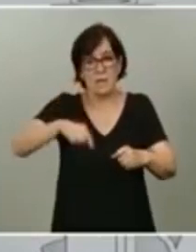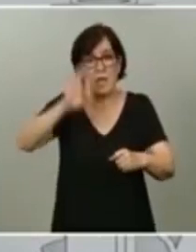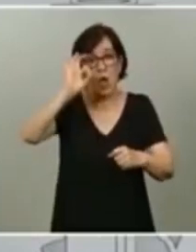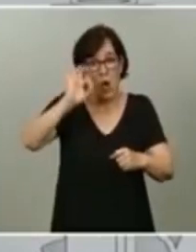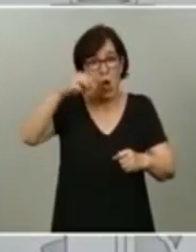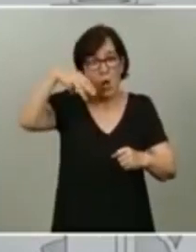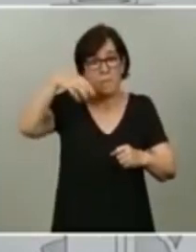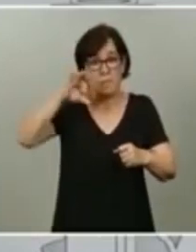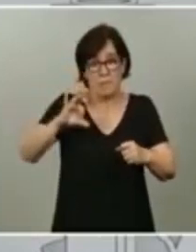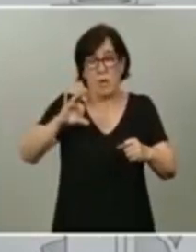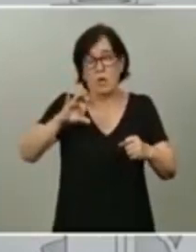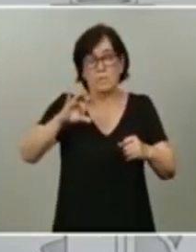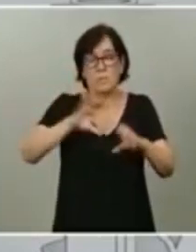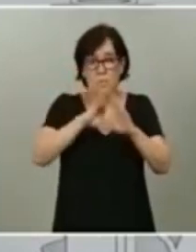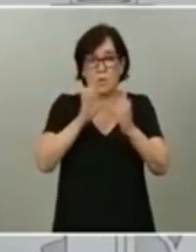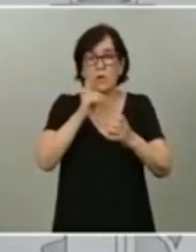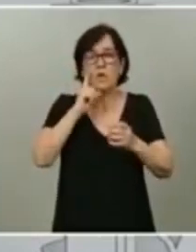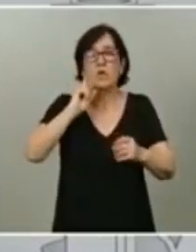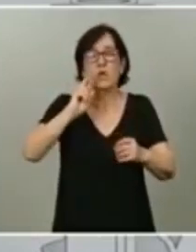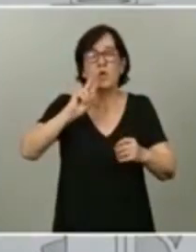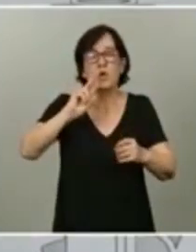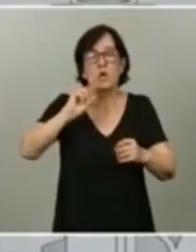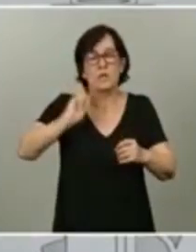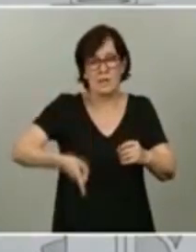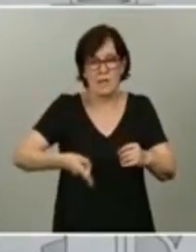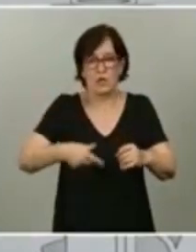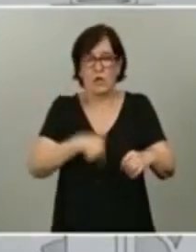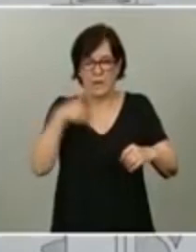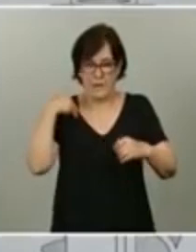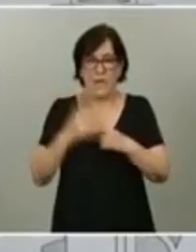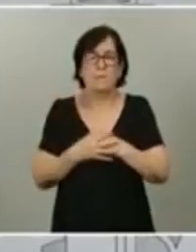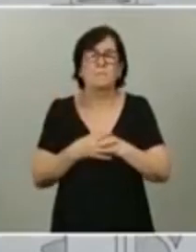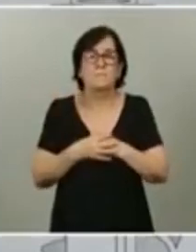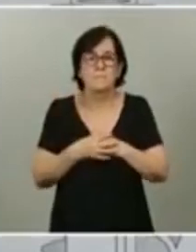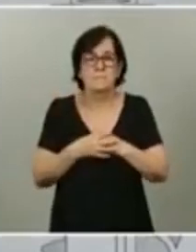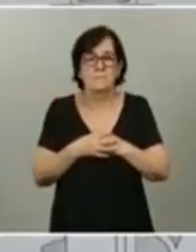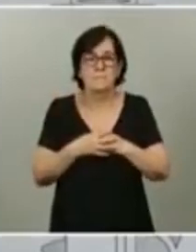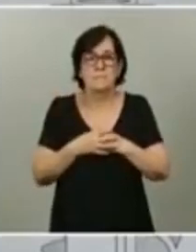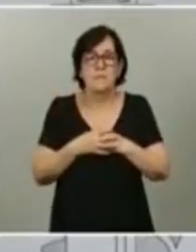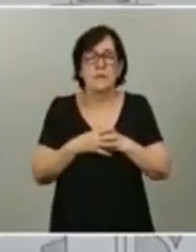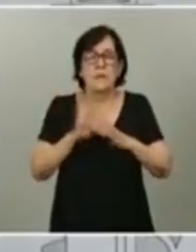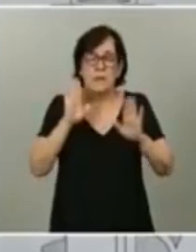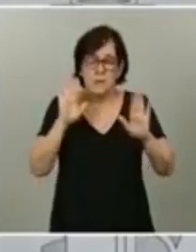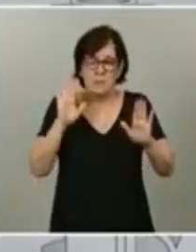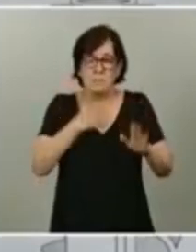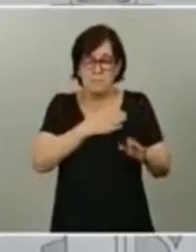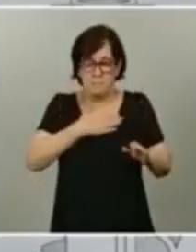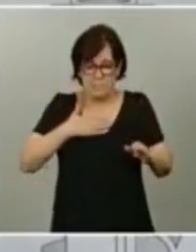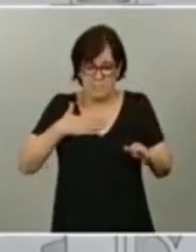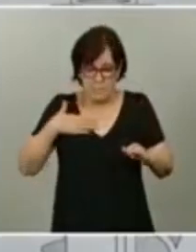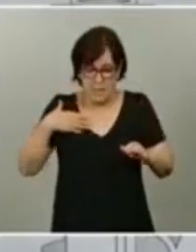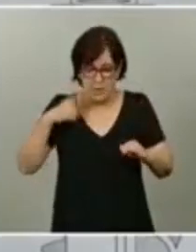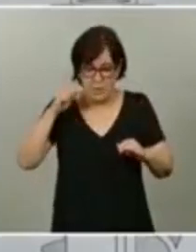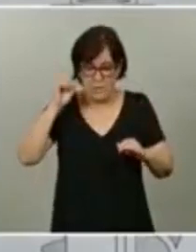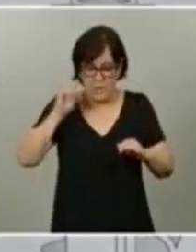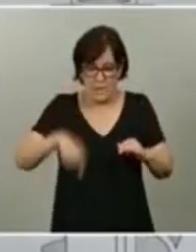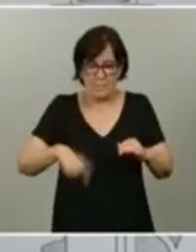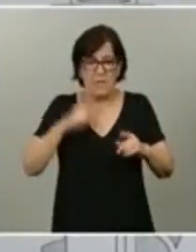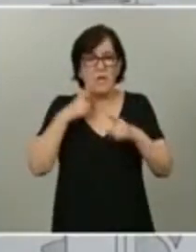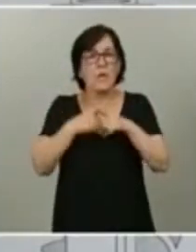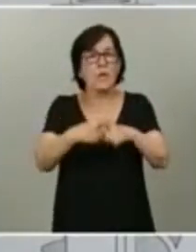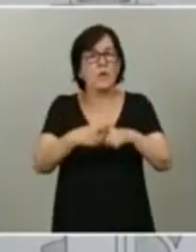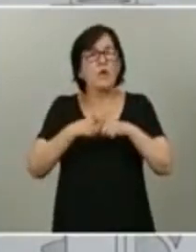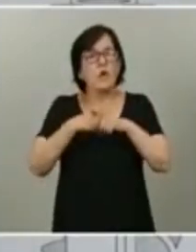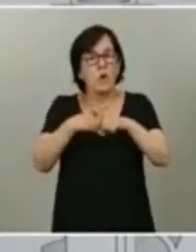Mundial de la Salud, su director general. Pero me gustaría también decir y compartir con ustedes algo.